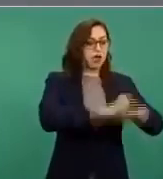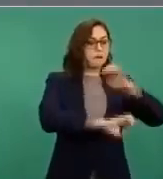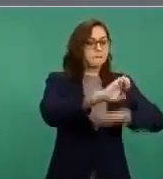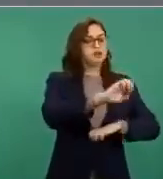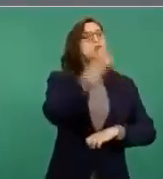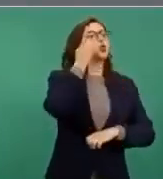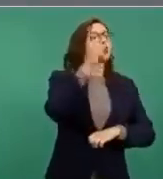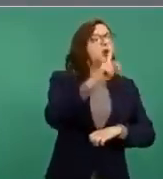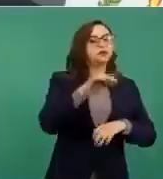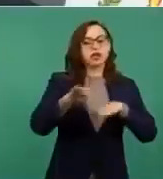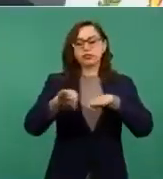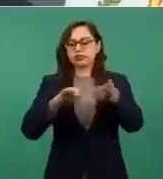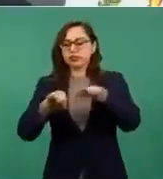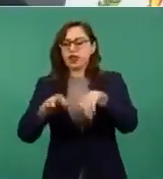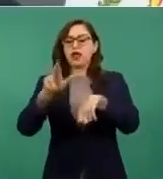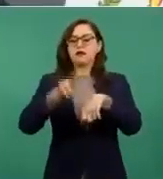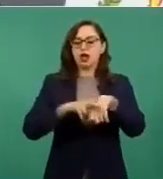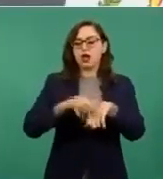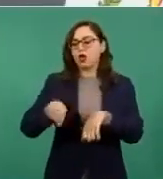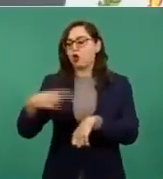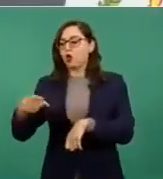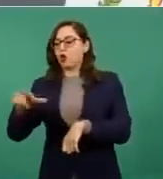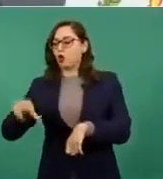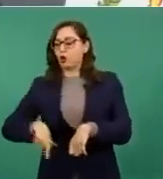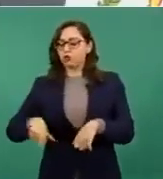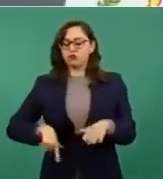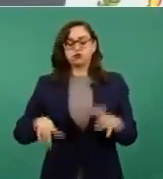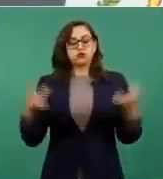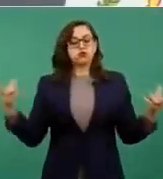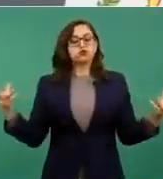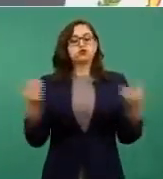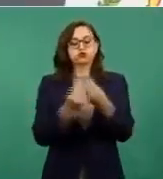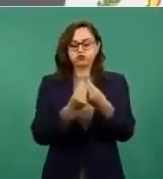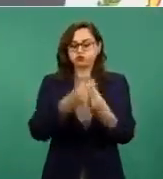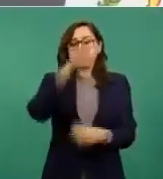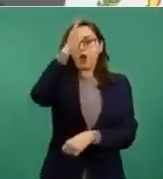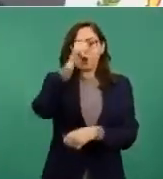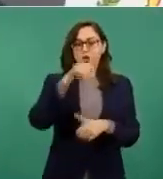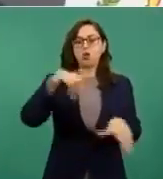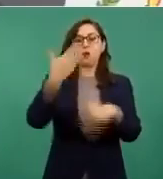un aumento del salario mínimo del 22% para el año próximo,